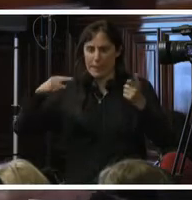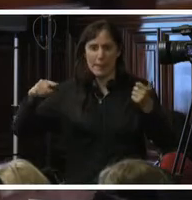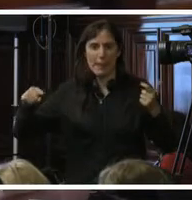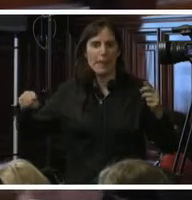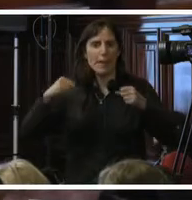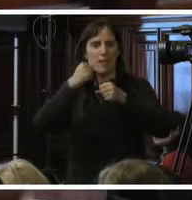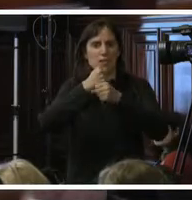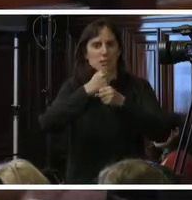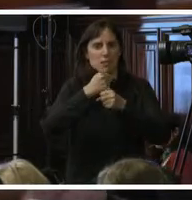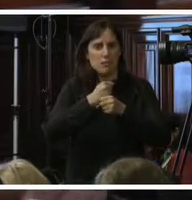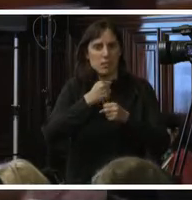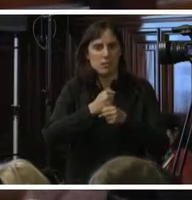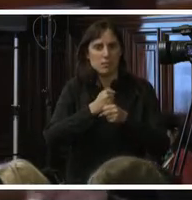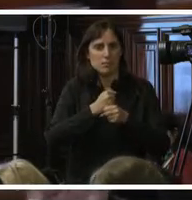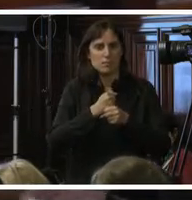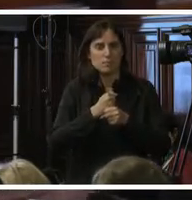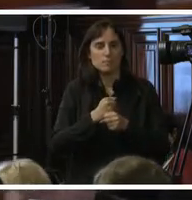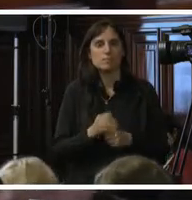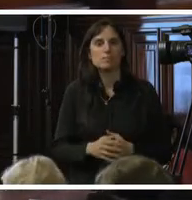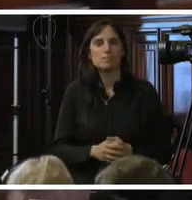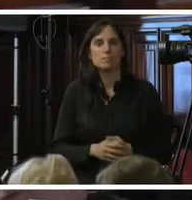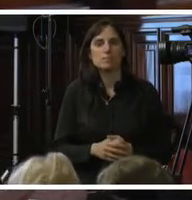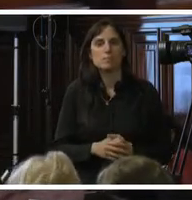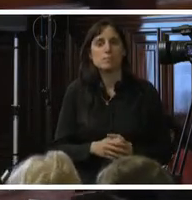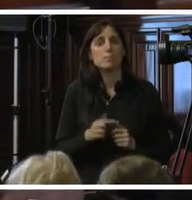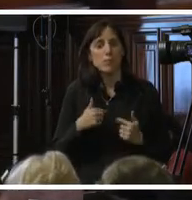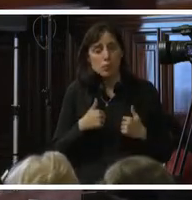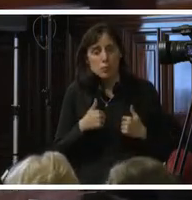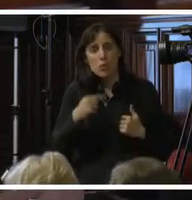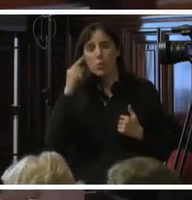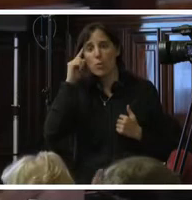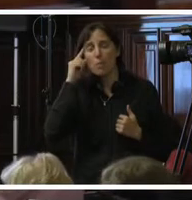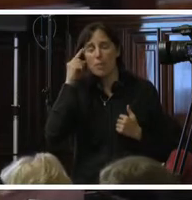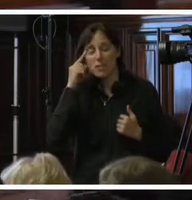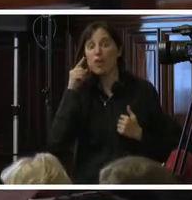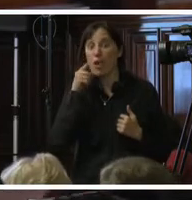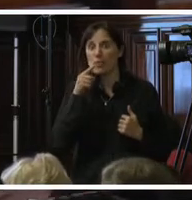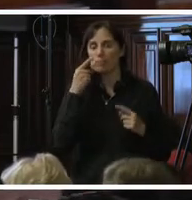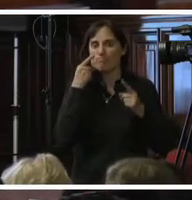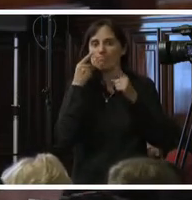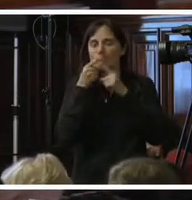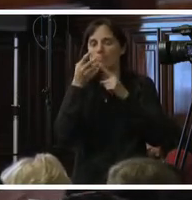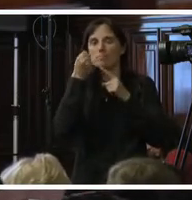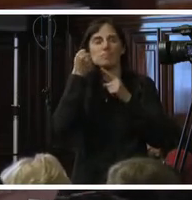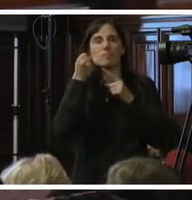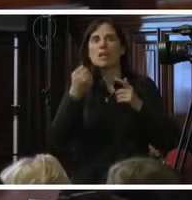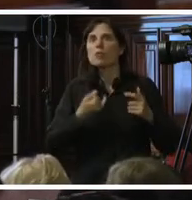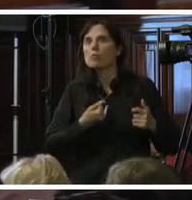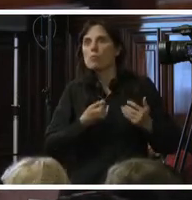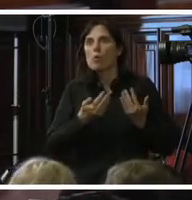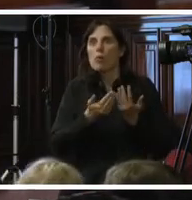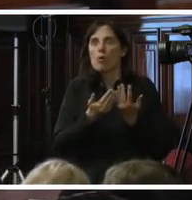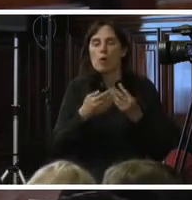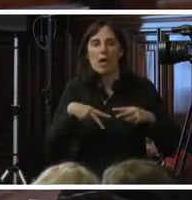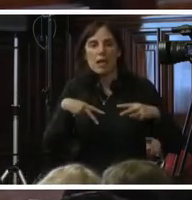tendrían que estar visibilizadas. Y creo que ese es el reto, el reto para nosotros como grupo de estudio, como grupo